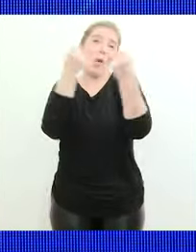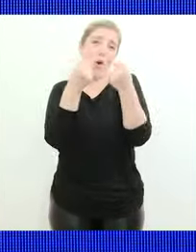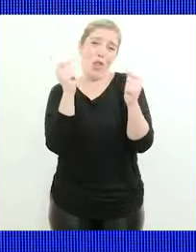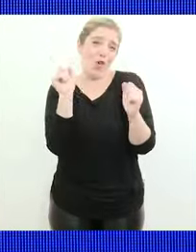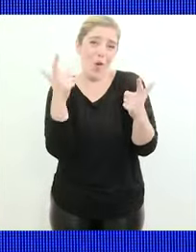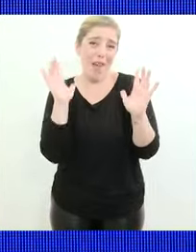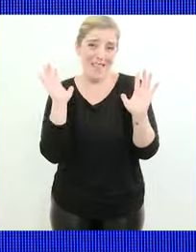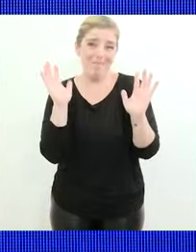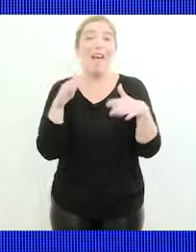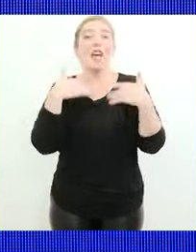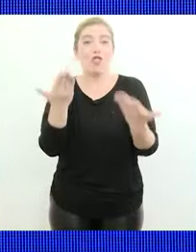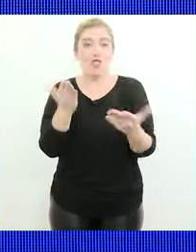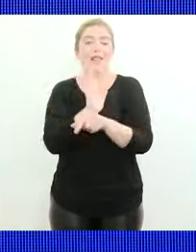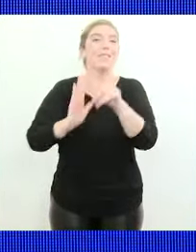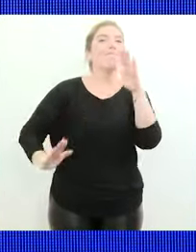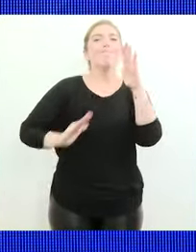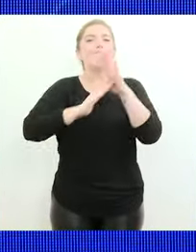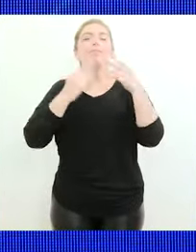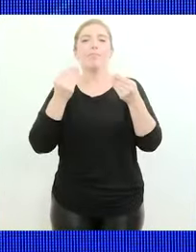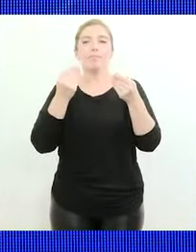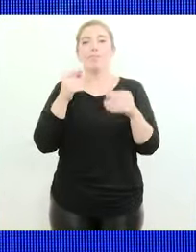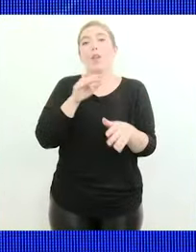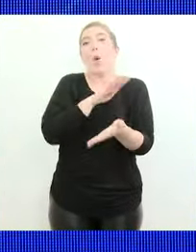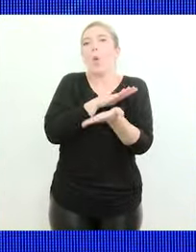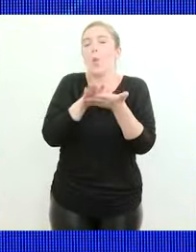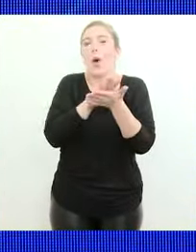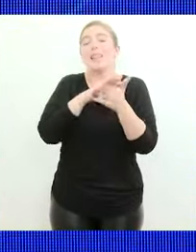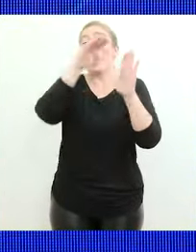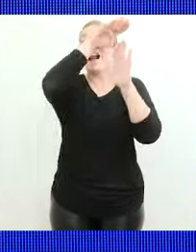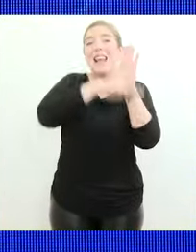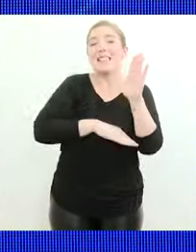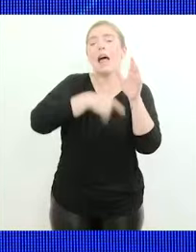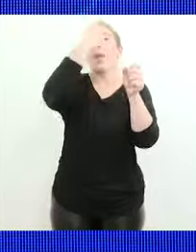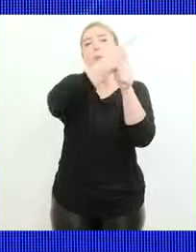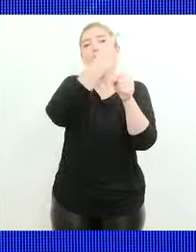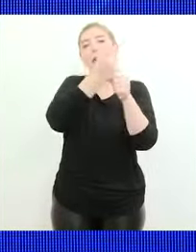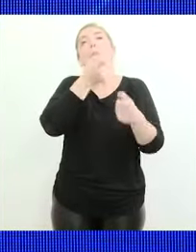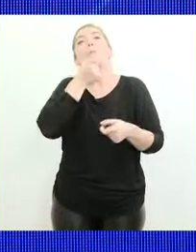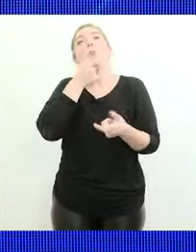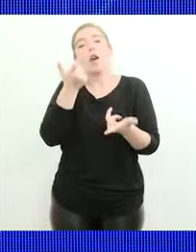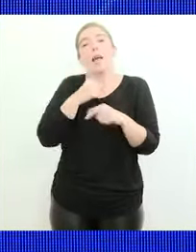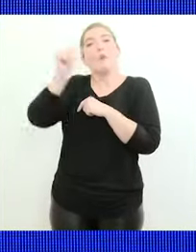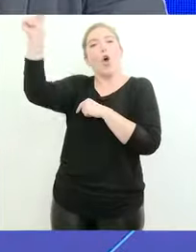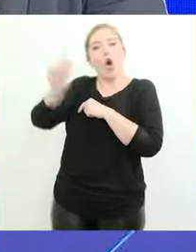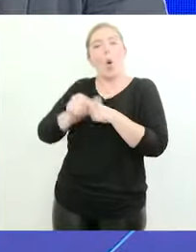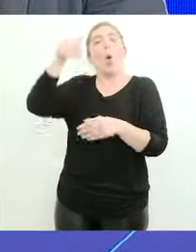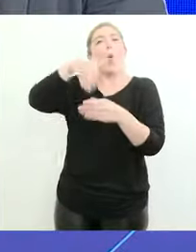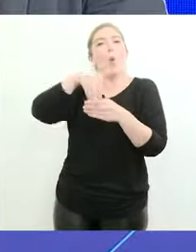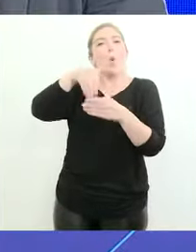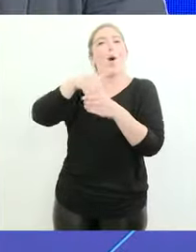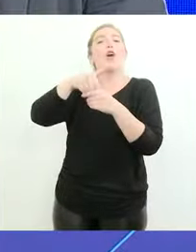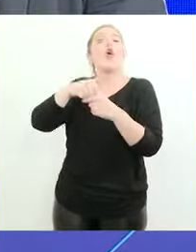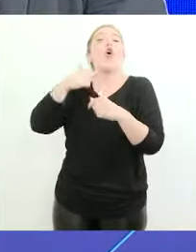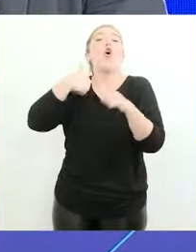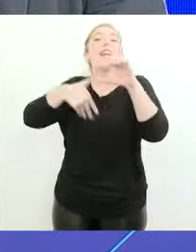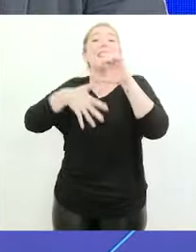Digamos, la clave es que pongamos sobre la base de la lista de prioridades la priorización con el Banco Interamericano de Desarrollo y el Banco Mundial.